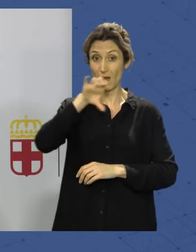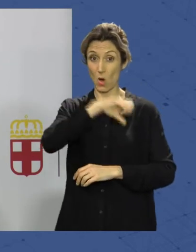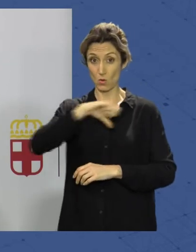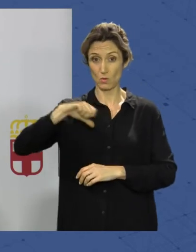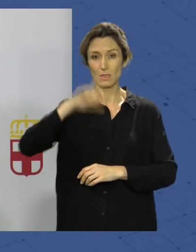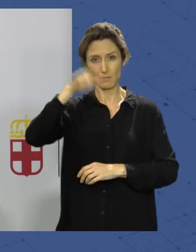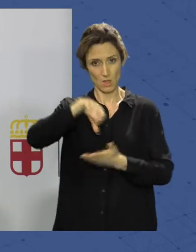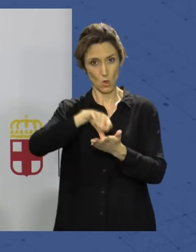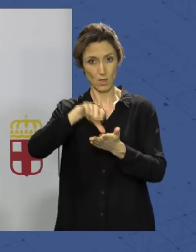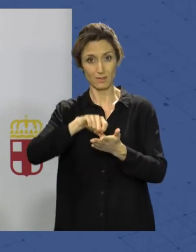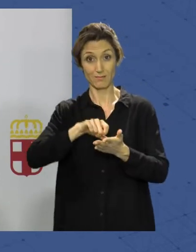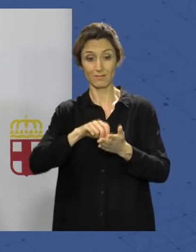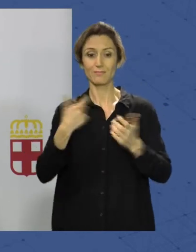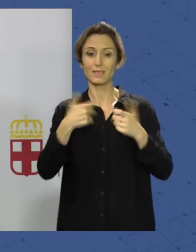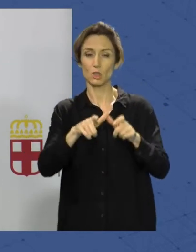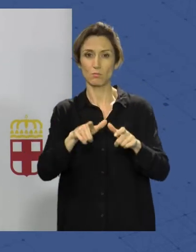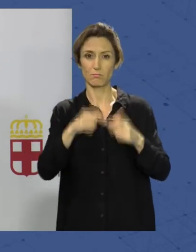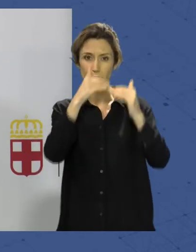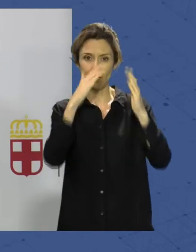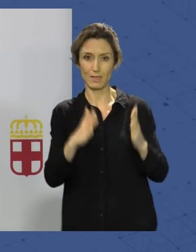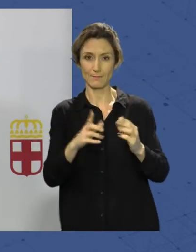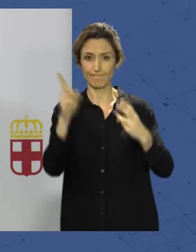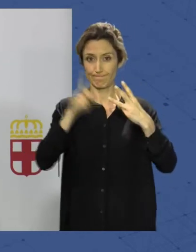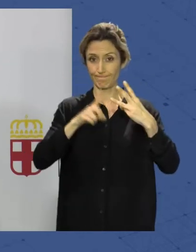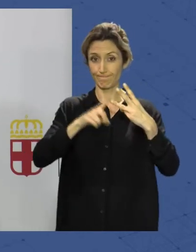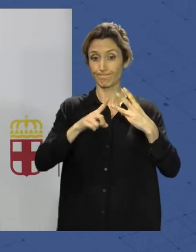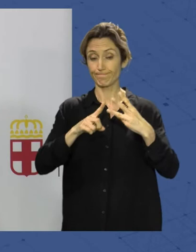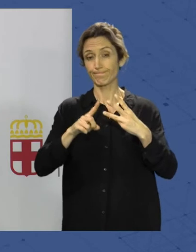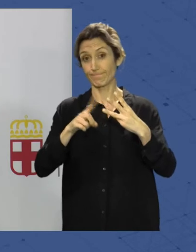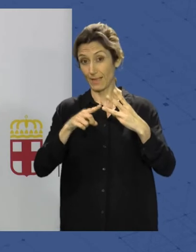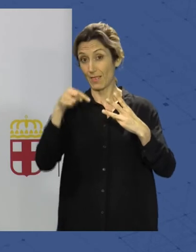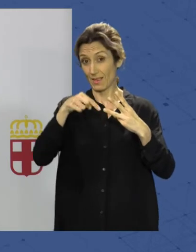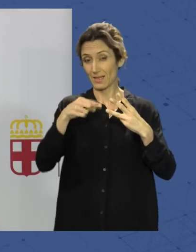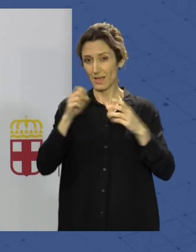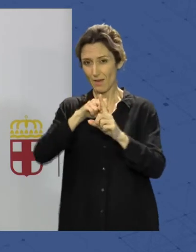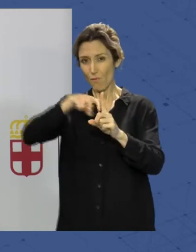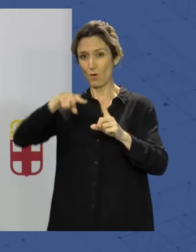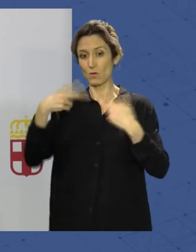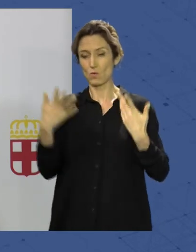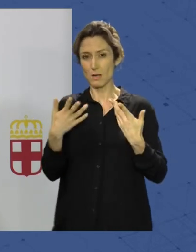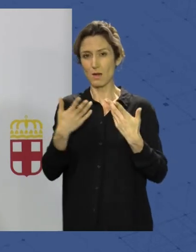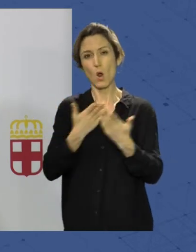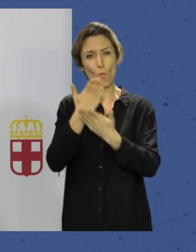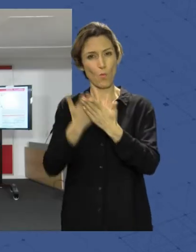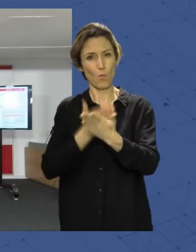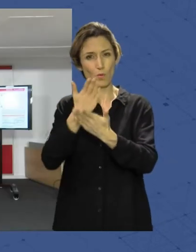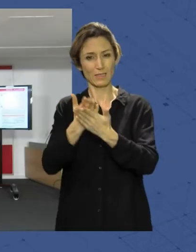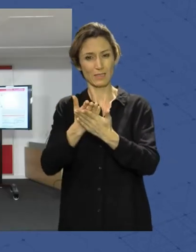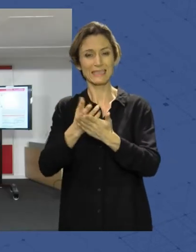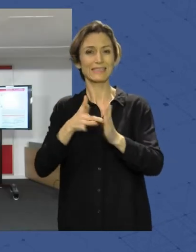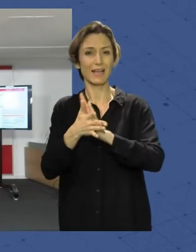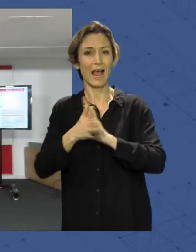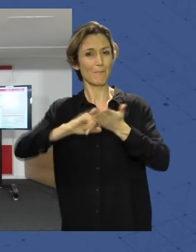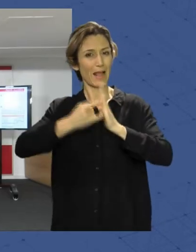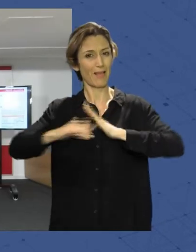locales en el sector de la vivienda, y tiene un tercer enfoque que es propositivo, es decir, es un plan de acción. Con este